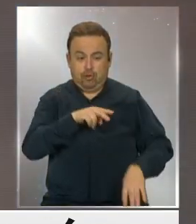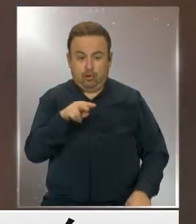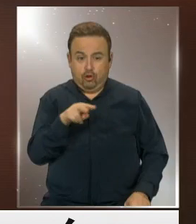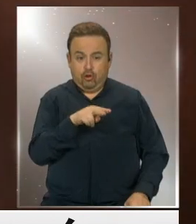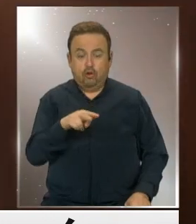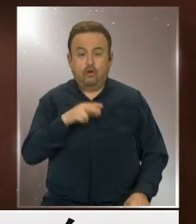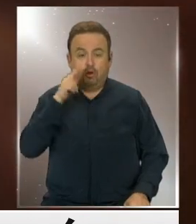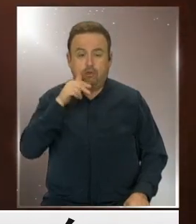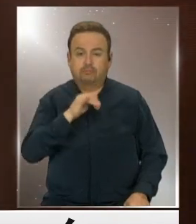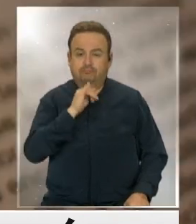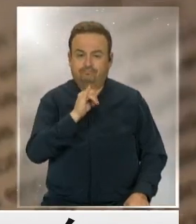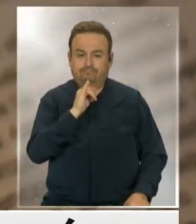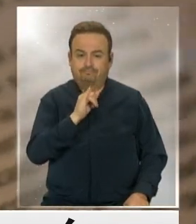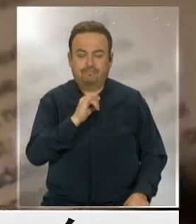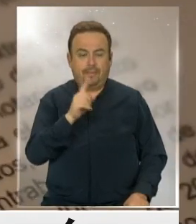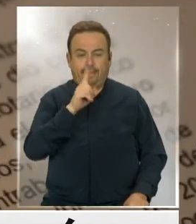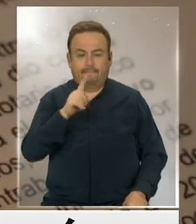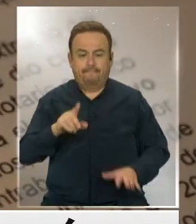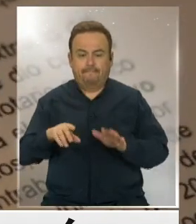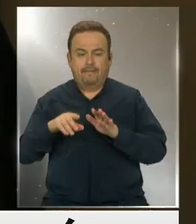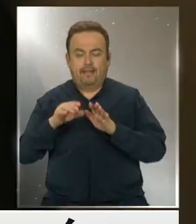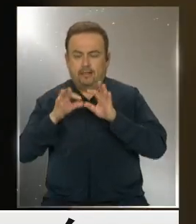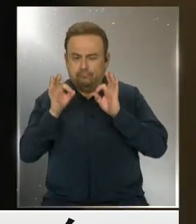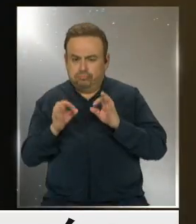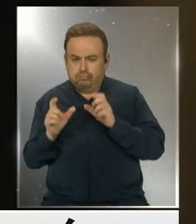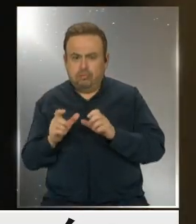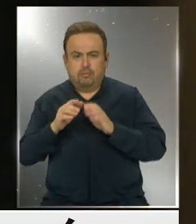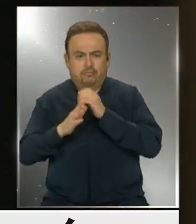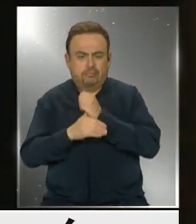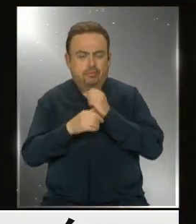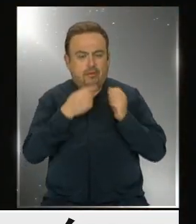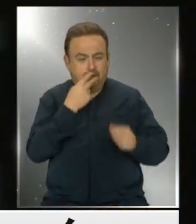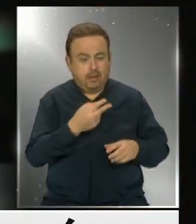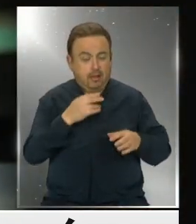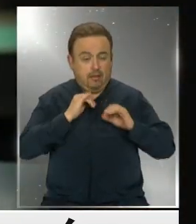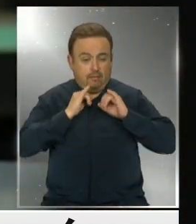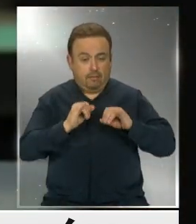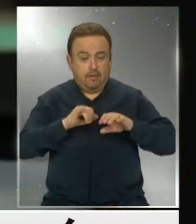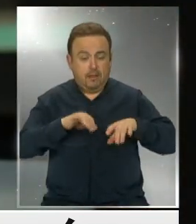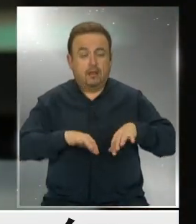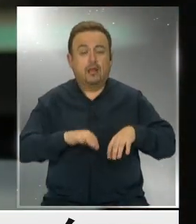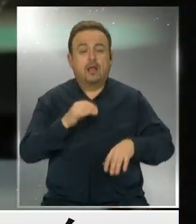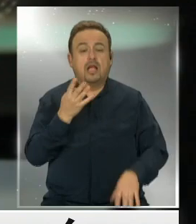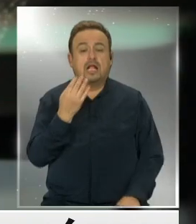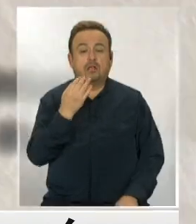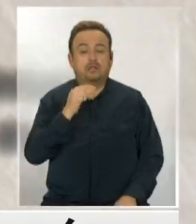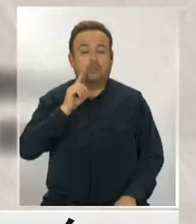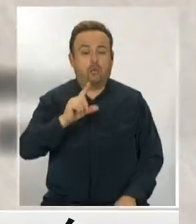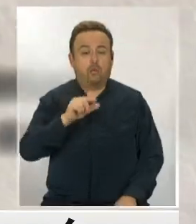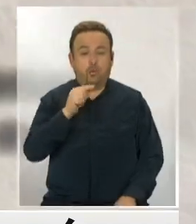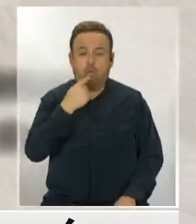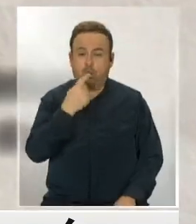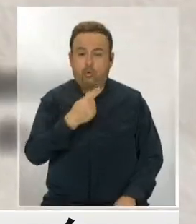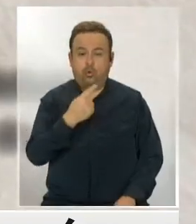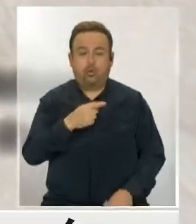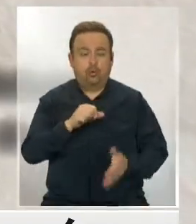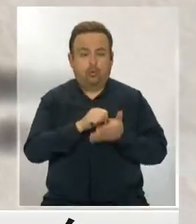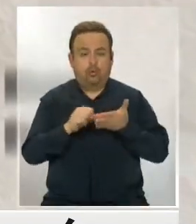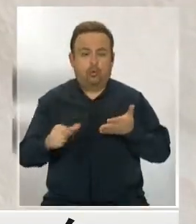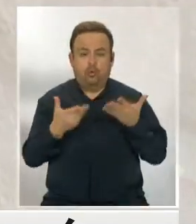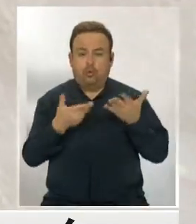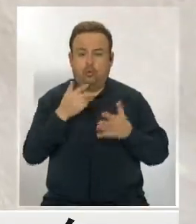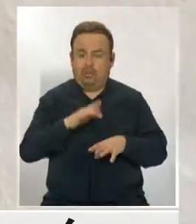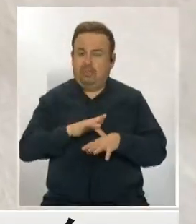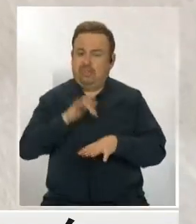notarios sí actuaron al margen de la regulación. Según concluye el informe del 14 de julio pasado, se calificaron las infracciones